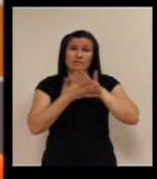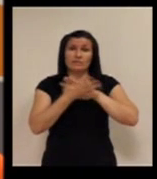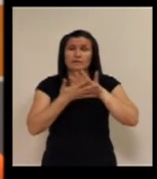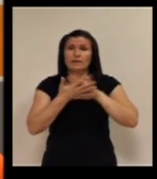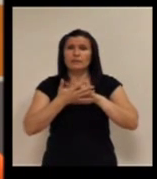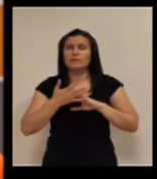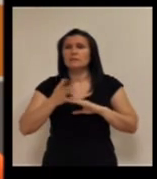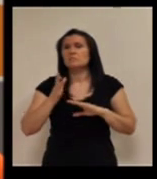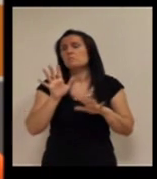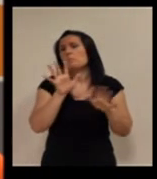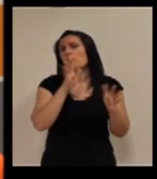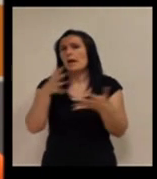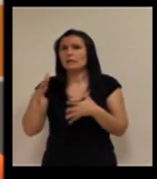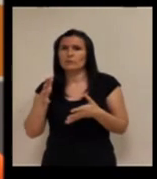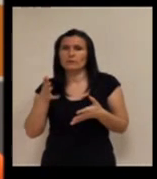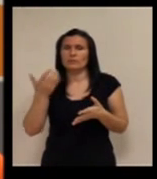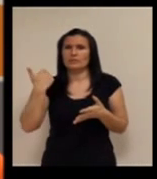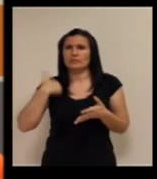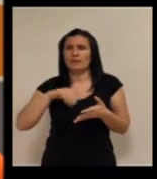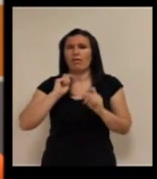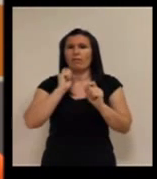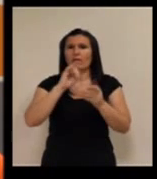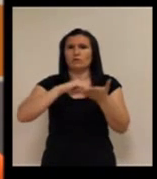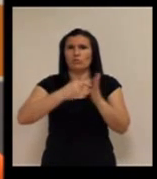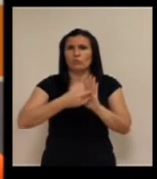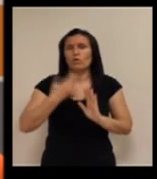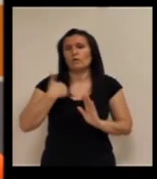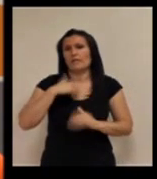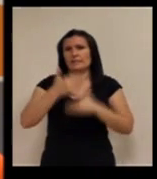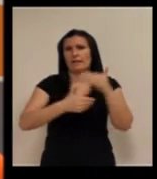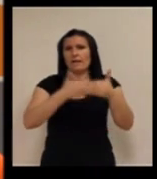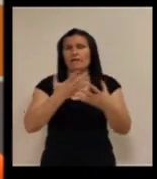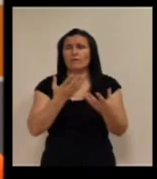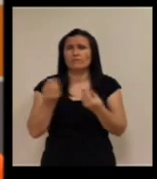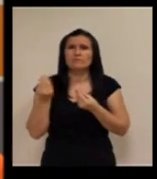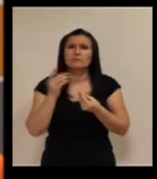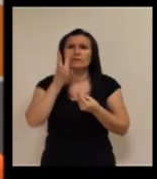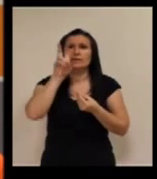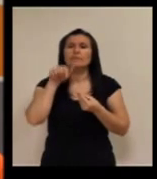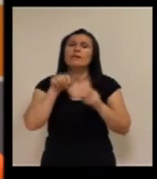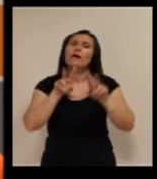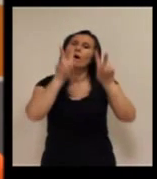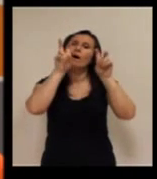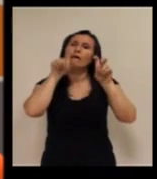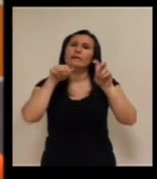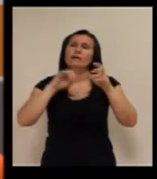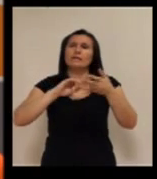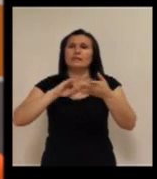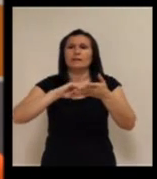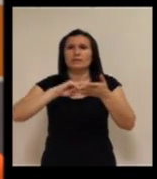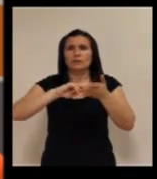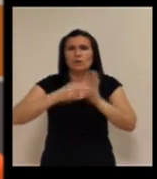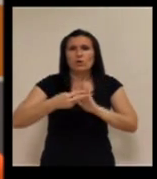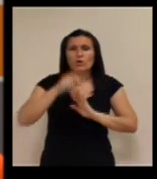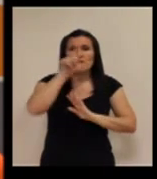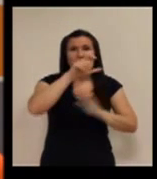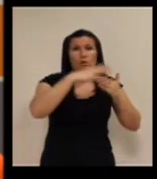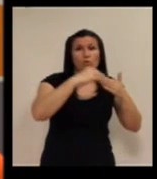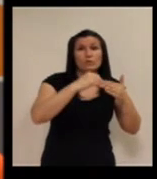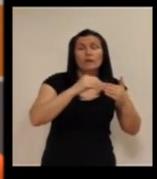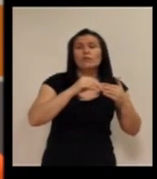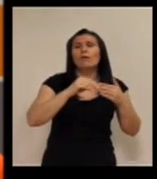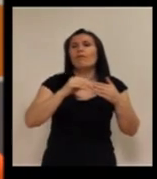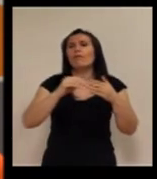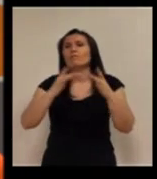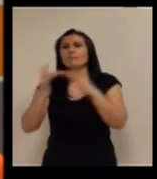comentó que está más o menos solucionado se está avanzando mucho en el tema de la relación de la tecnología